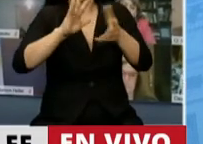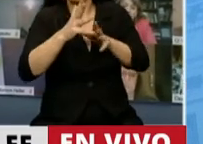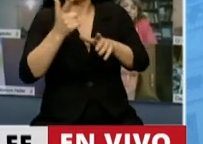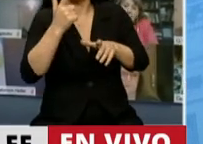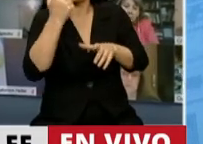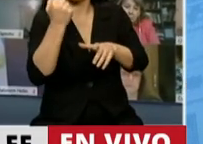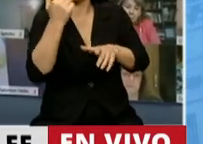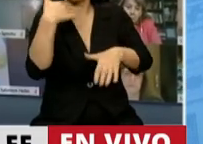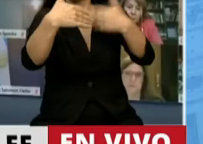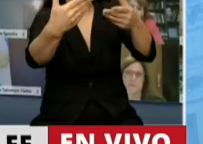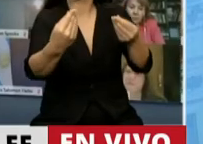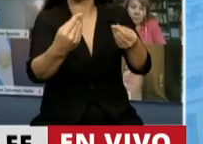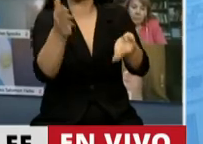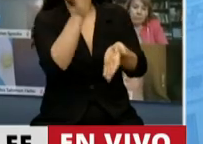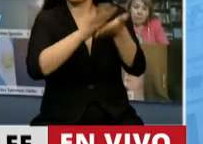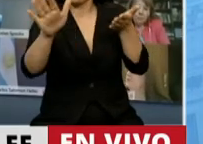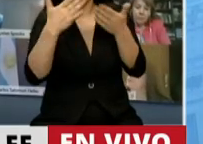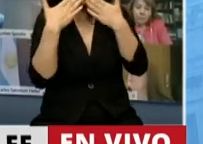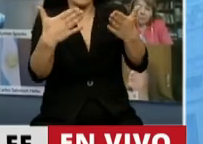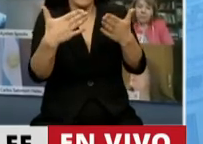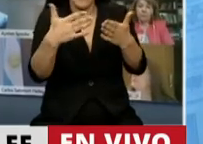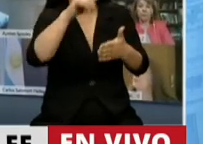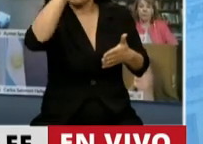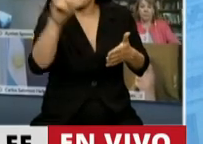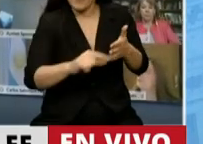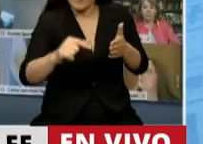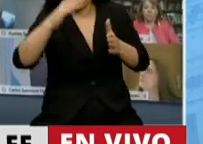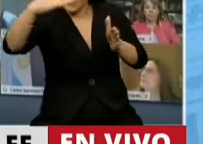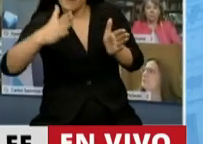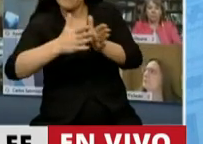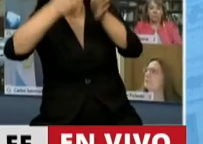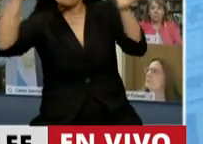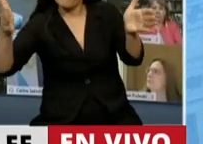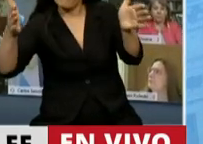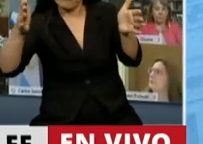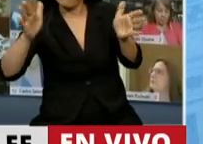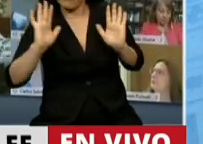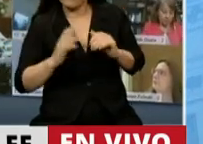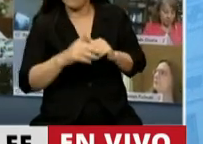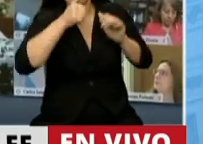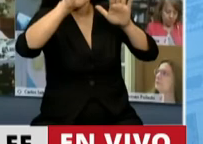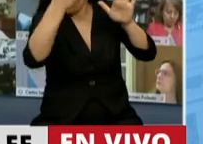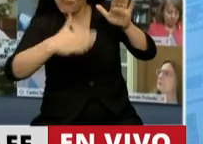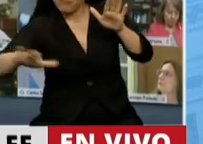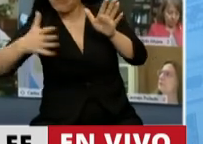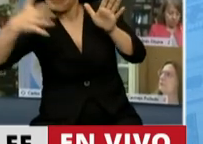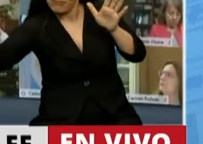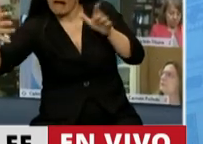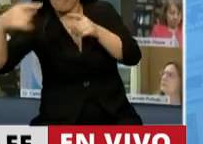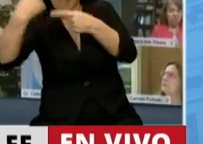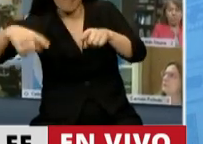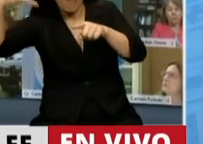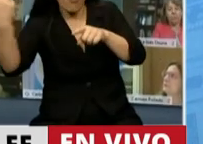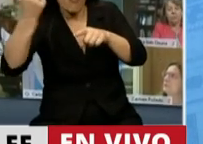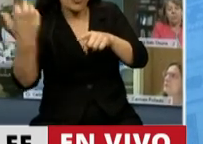del desarrollo económico a partir de este nuevo país, a partir de esta nueva frontera continental. Todas las posibilidades y las